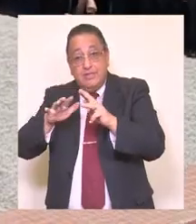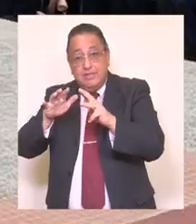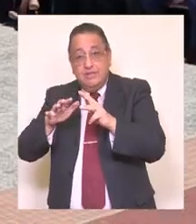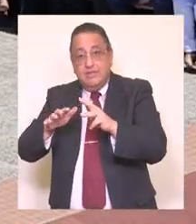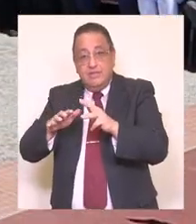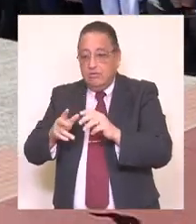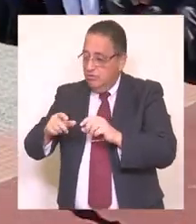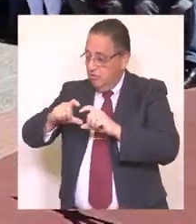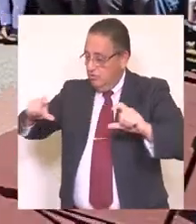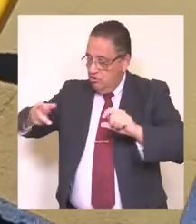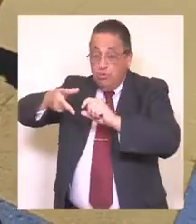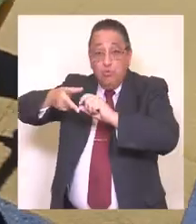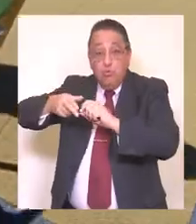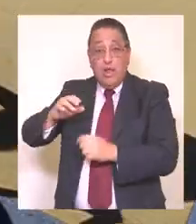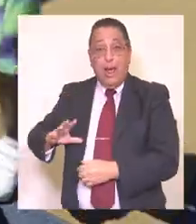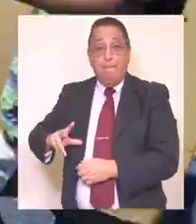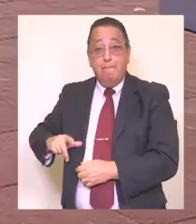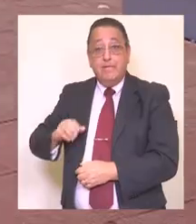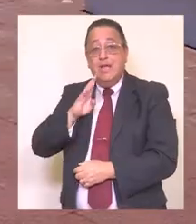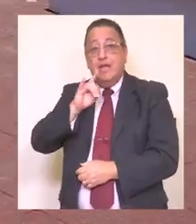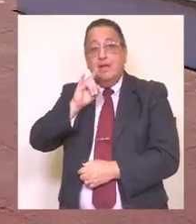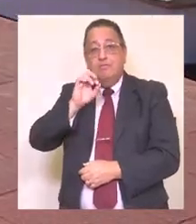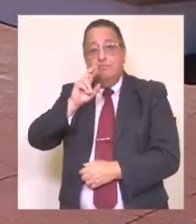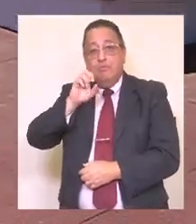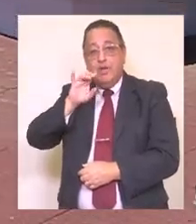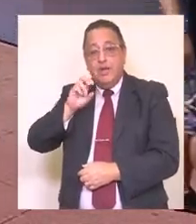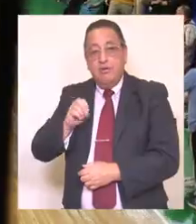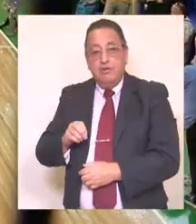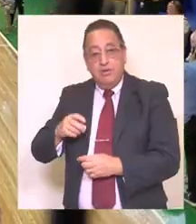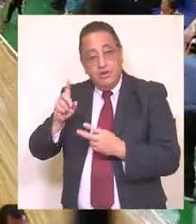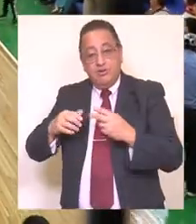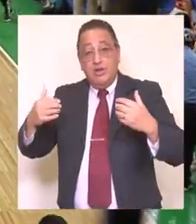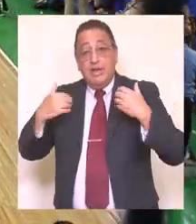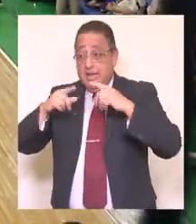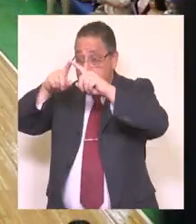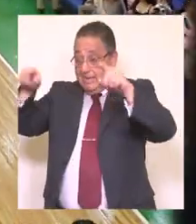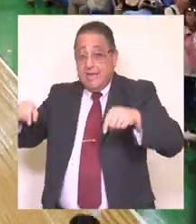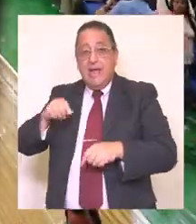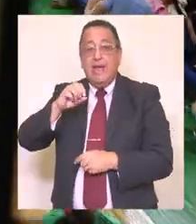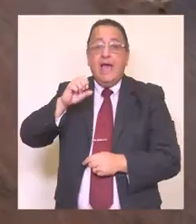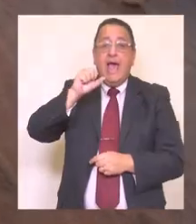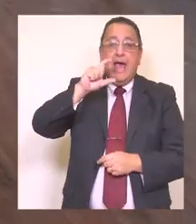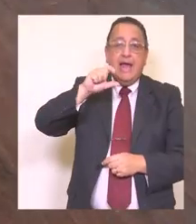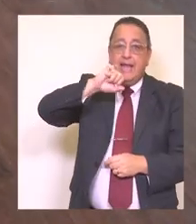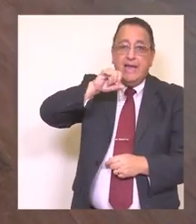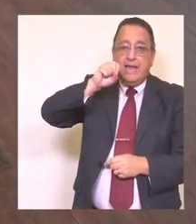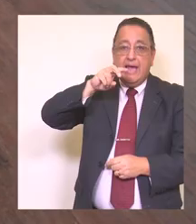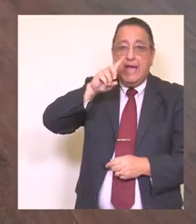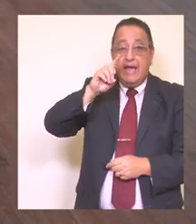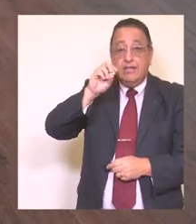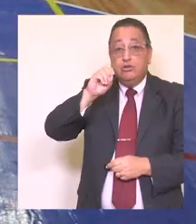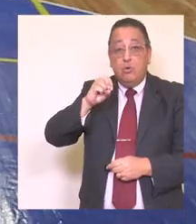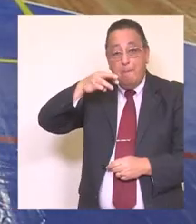la inauguración de la Plaza Bureo, la inauguración también del mejoramiento del gimnasio sacerdote Alejandro